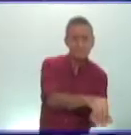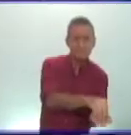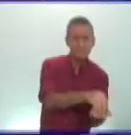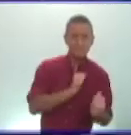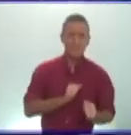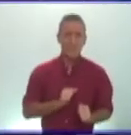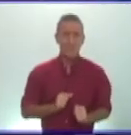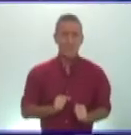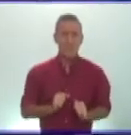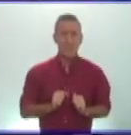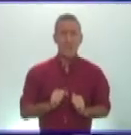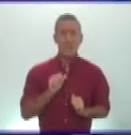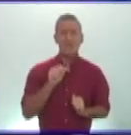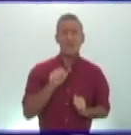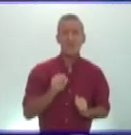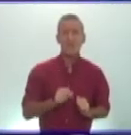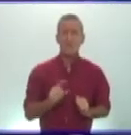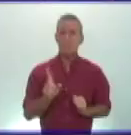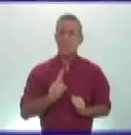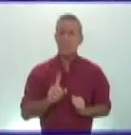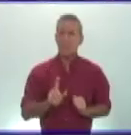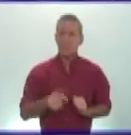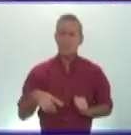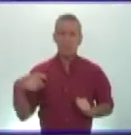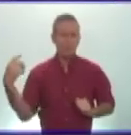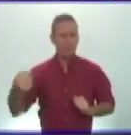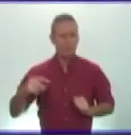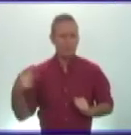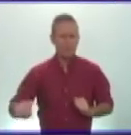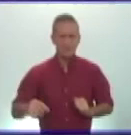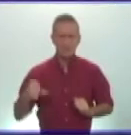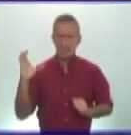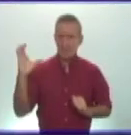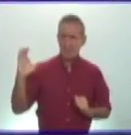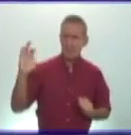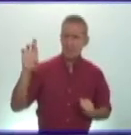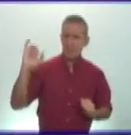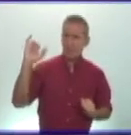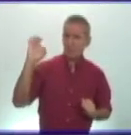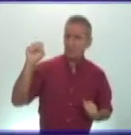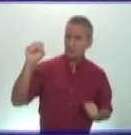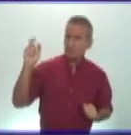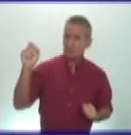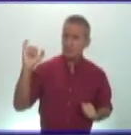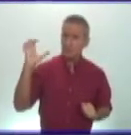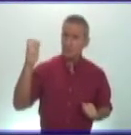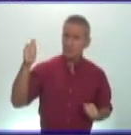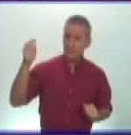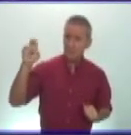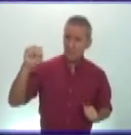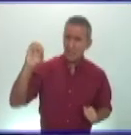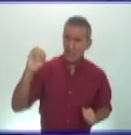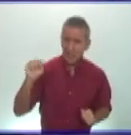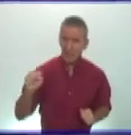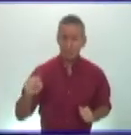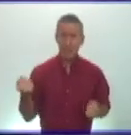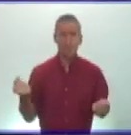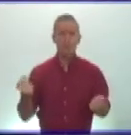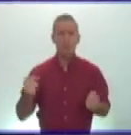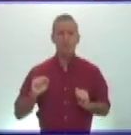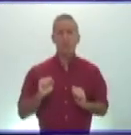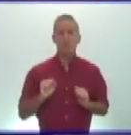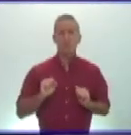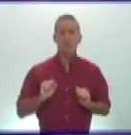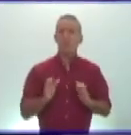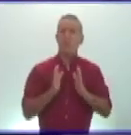prohibió la persecución de cristianos con el edicto de milán el emperador teodosio primero decreto más tarde el edicto de tesalónica por el cual